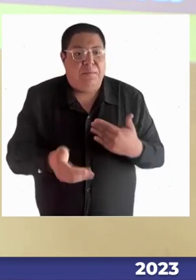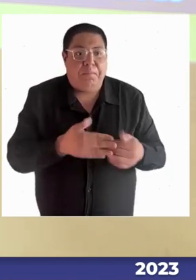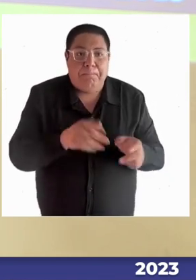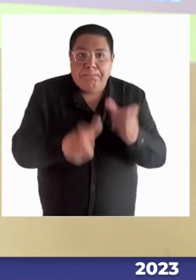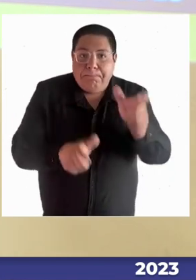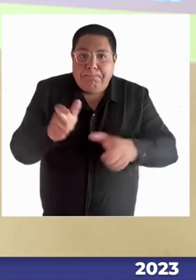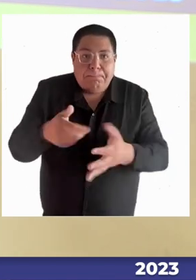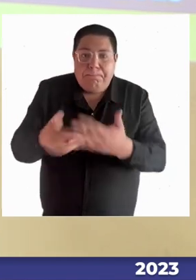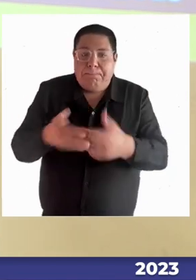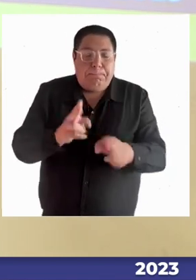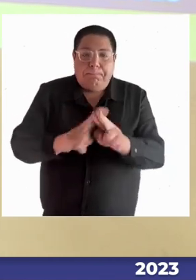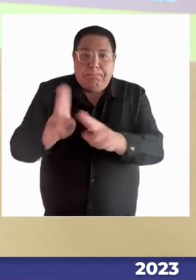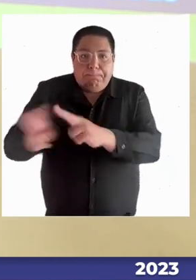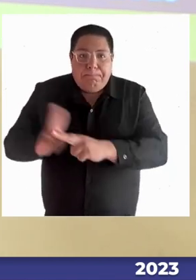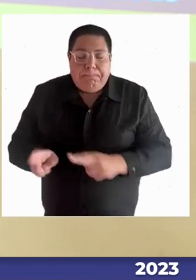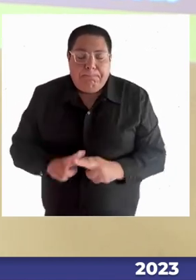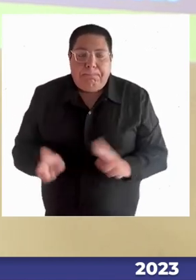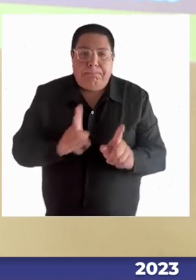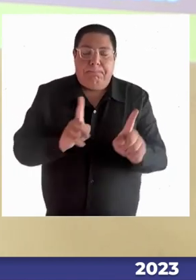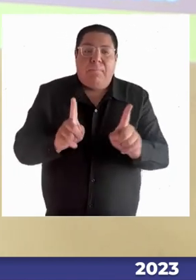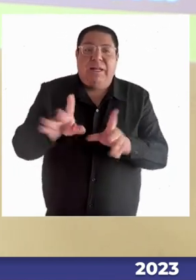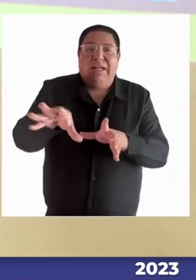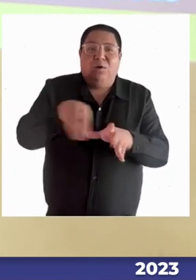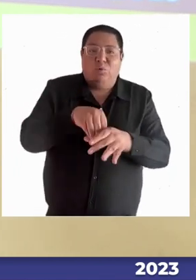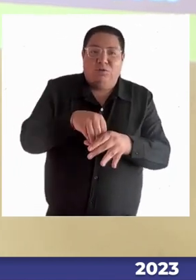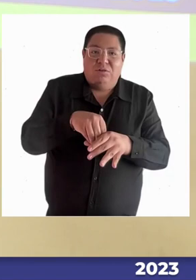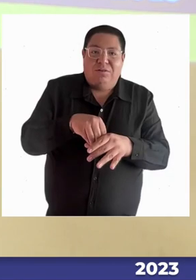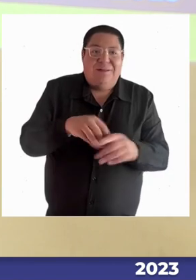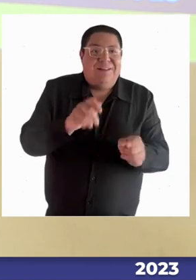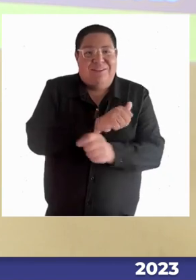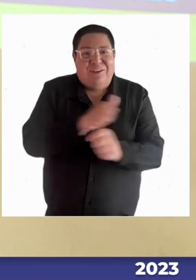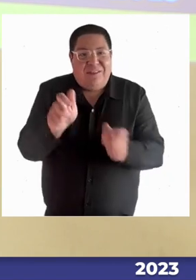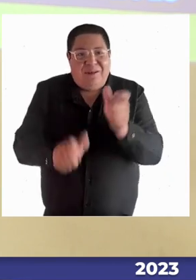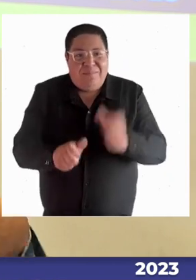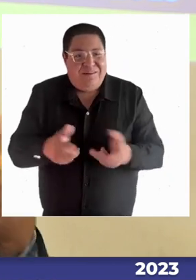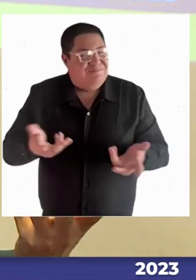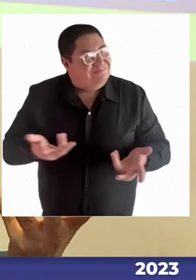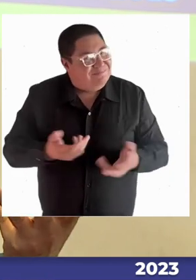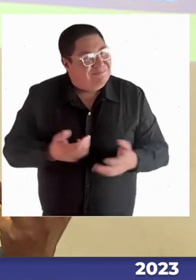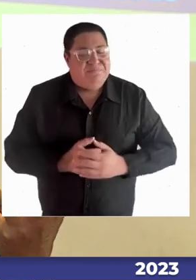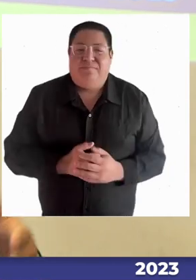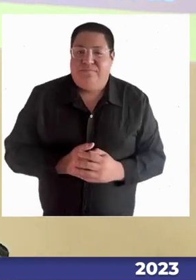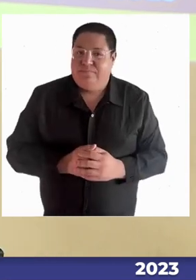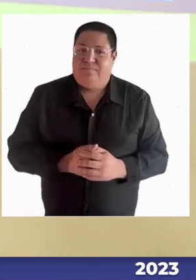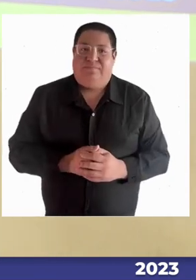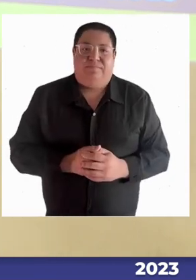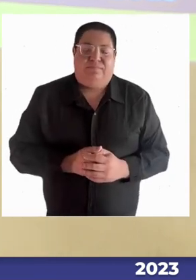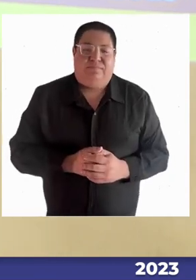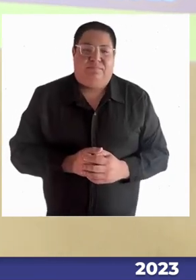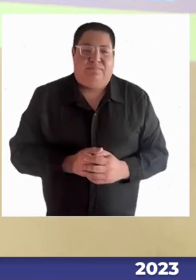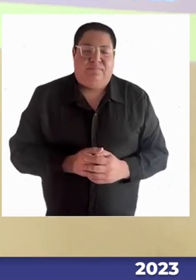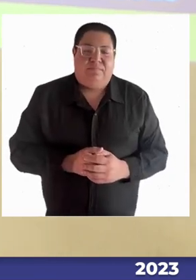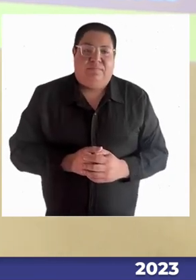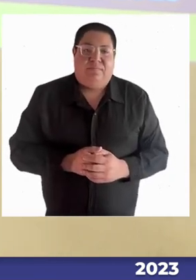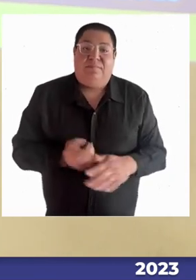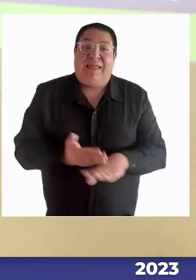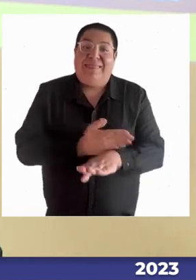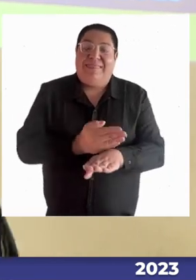a Dios gracias así sea, que seamos todos diferentes. Pero en esa diversidad y en esa diferencia, ¿qué es lo que podemos hacer en definitiva para